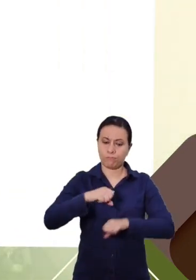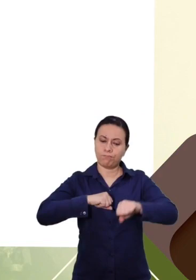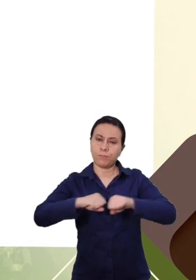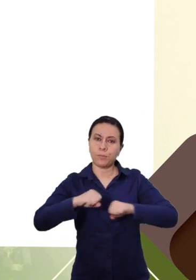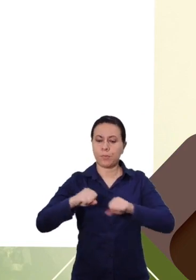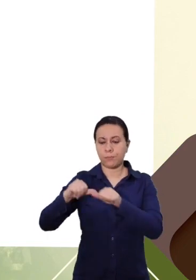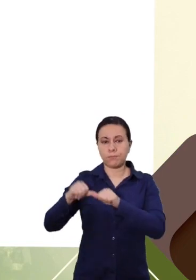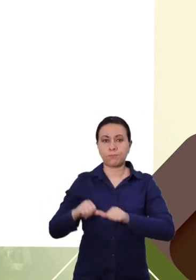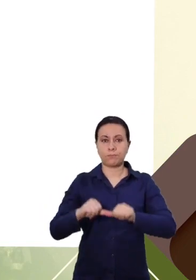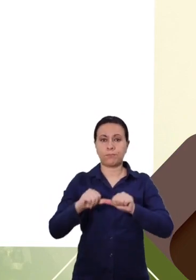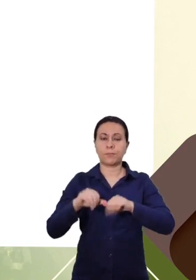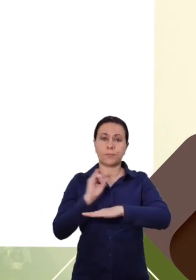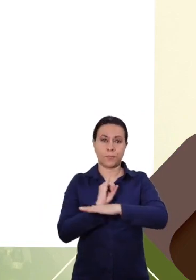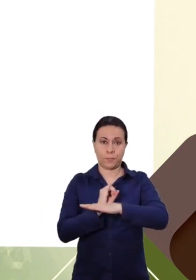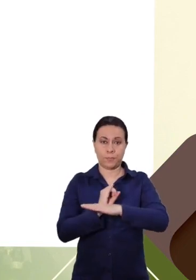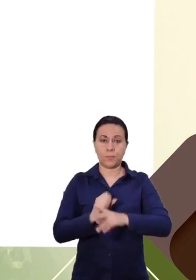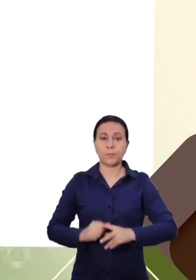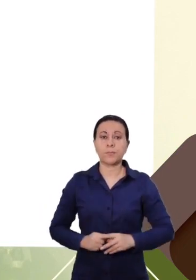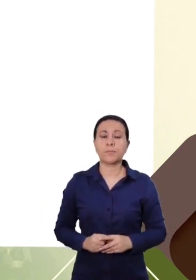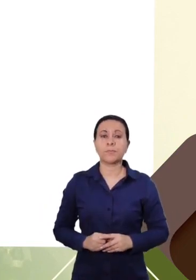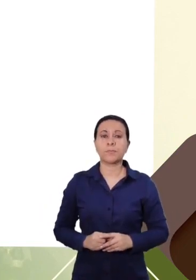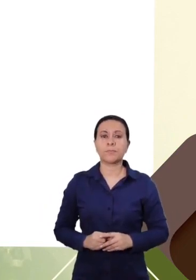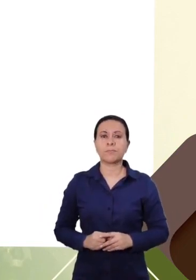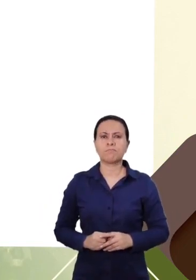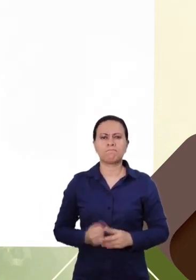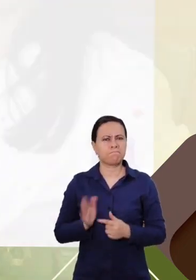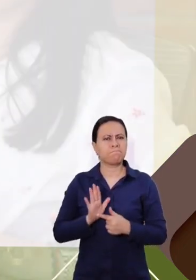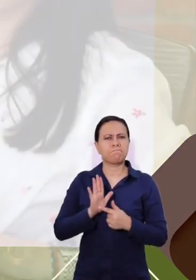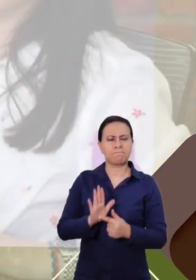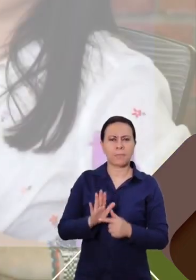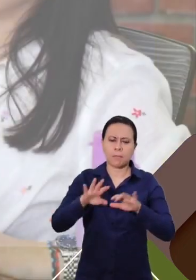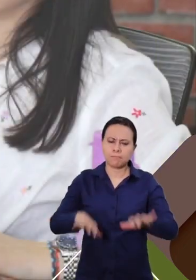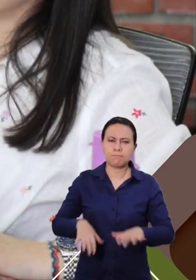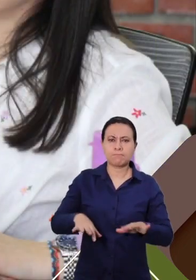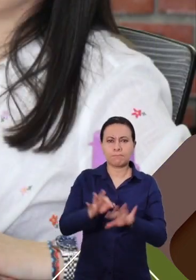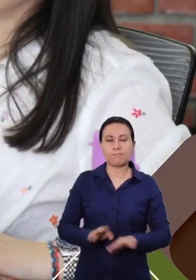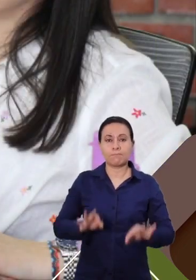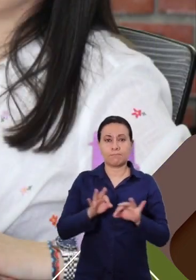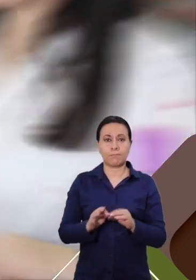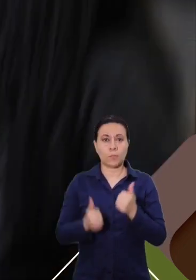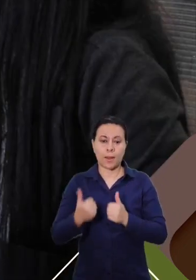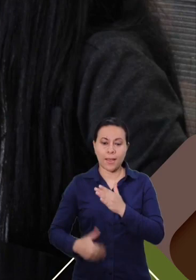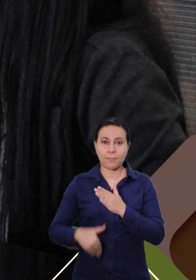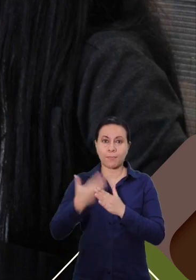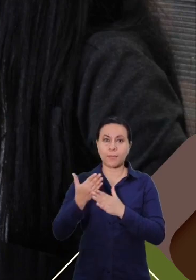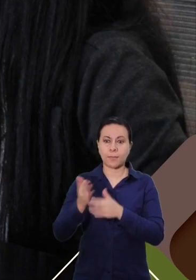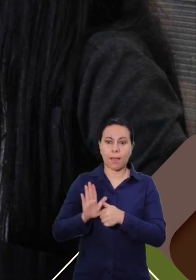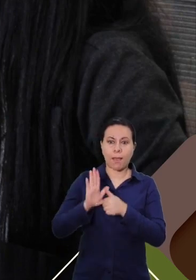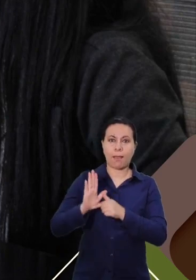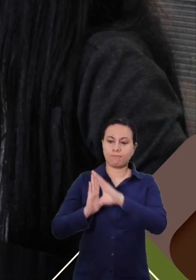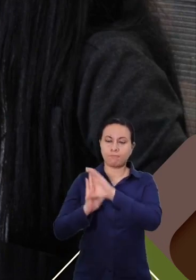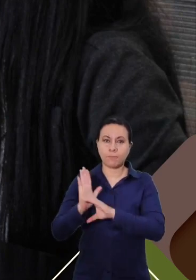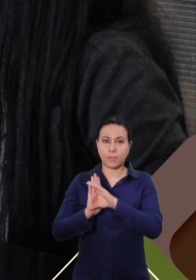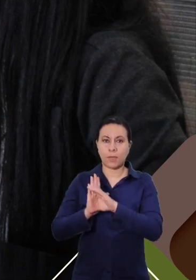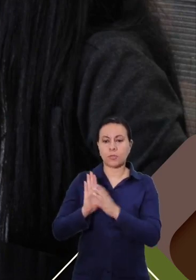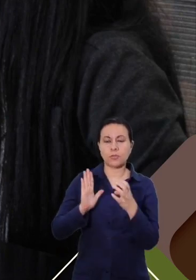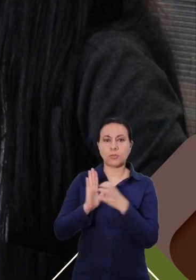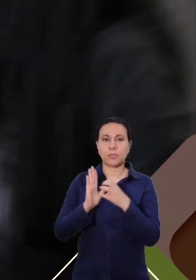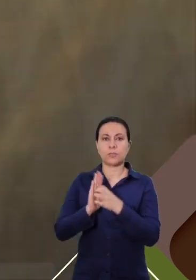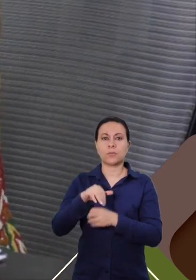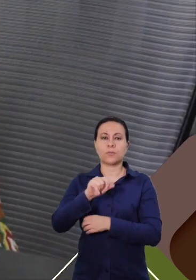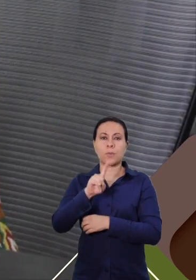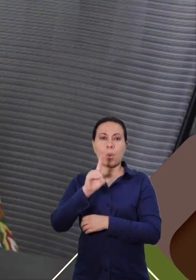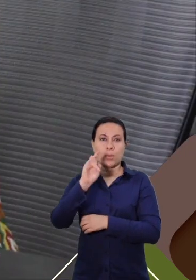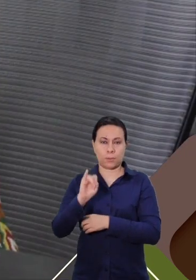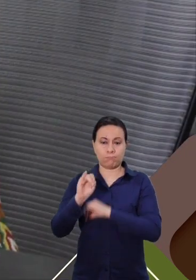Gestión y Sostenibilidad Institucional. En este podemos decir que el hecho más relevante es el inicio de la certificación con el sello Audit